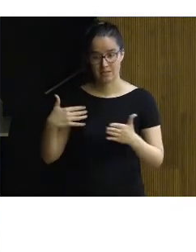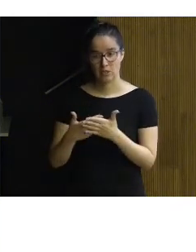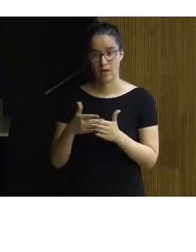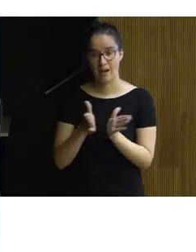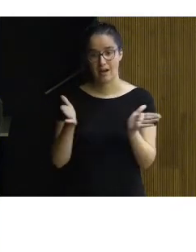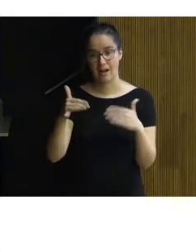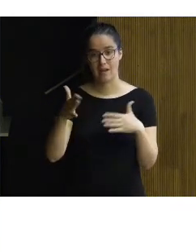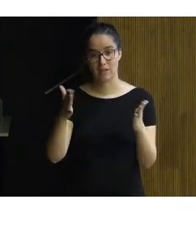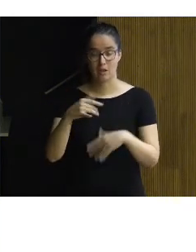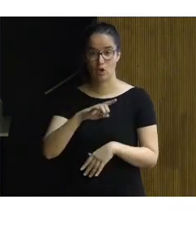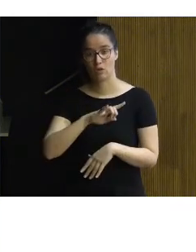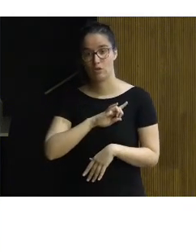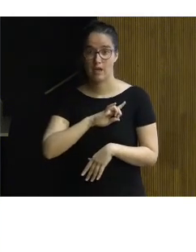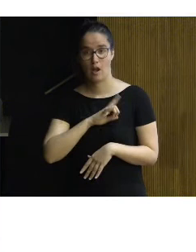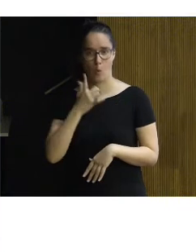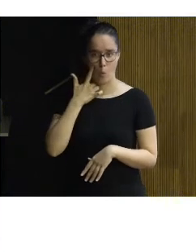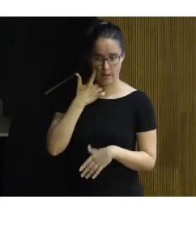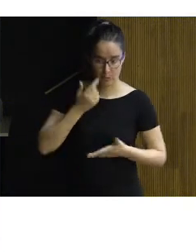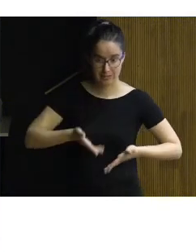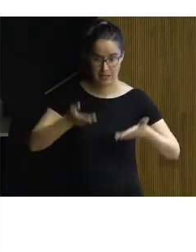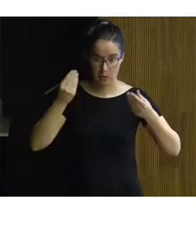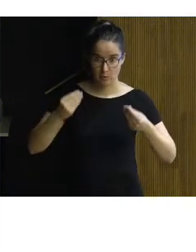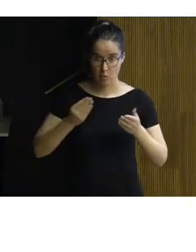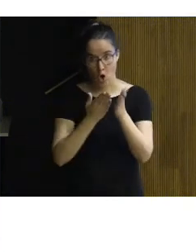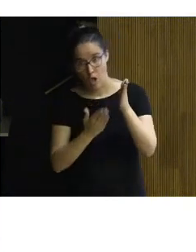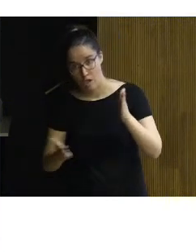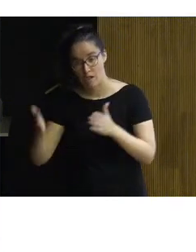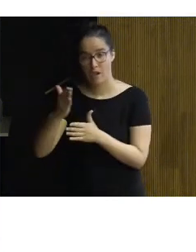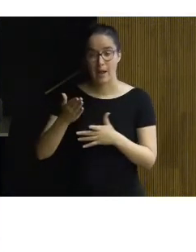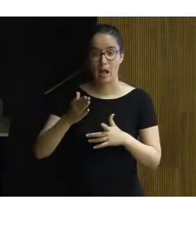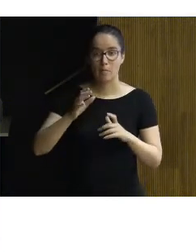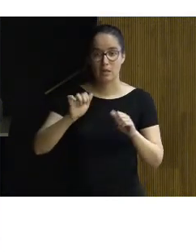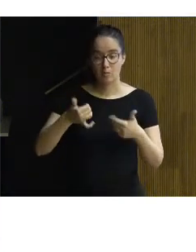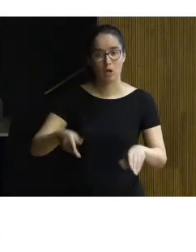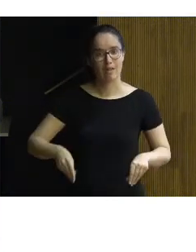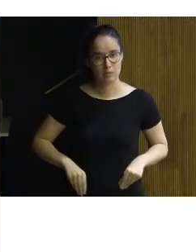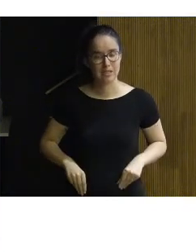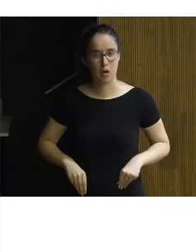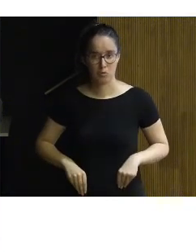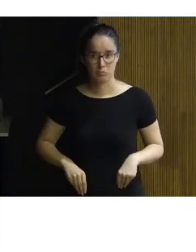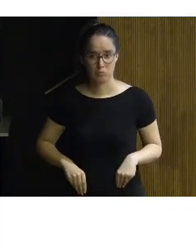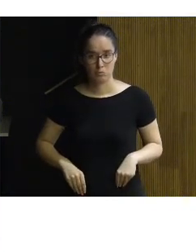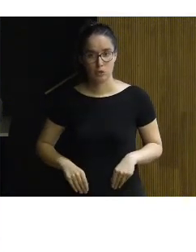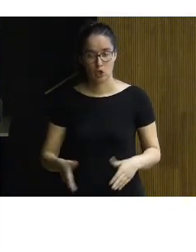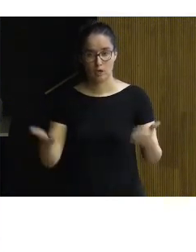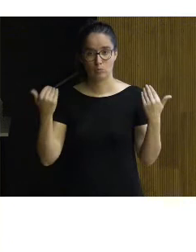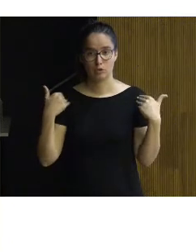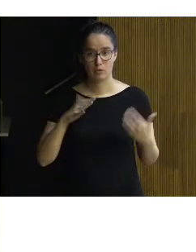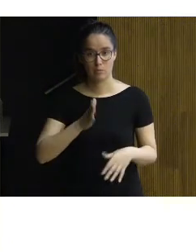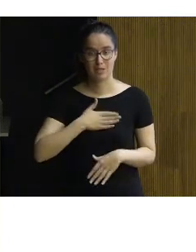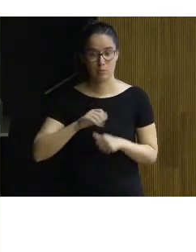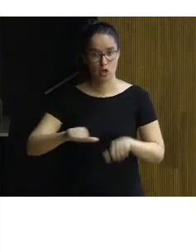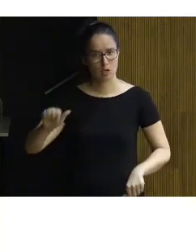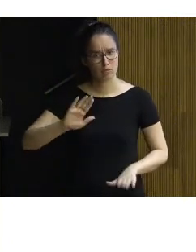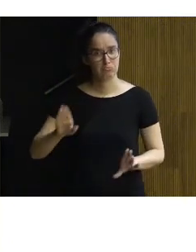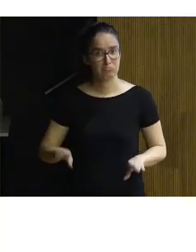la habitación del guarda ¿no? por ese camino por ese otro recorrido en principio sí fue aceptado por los responsables de patrimonio de La